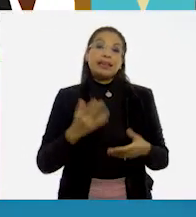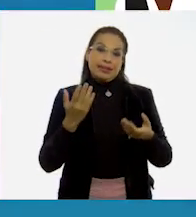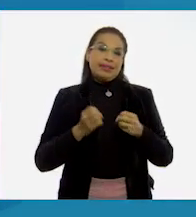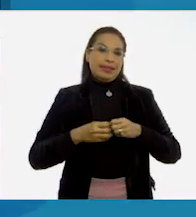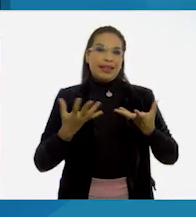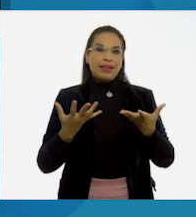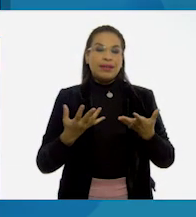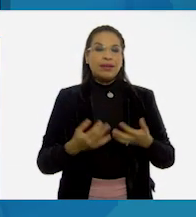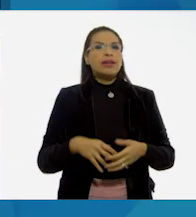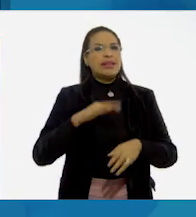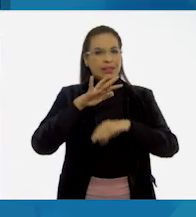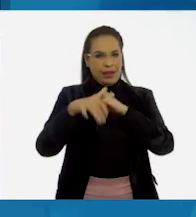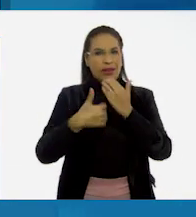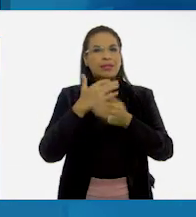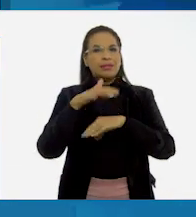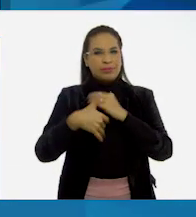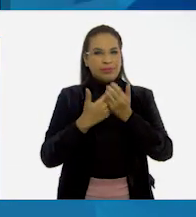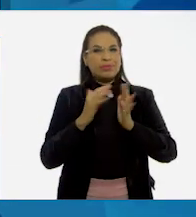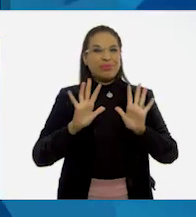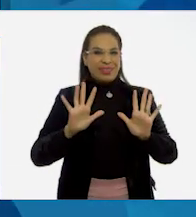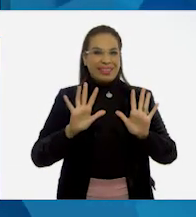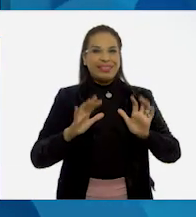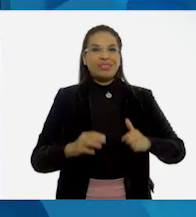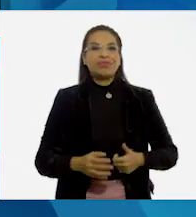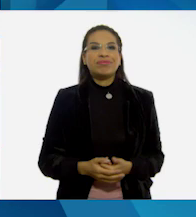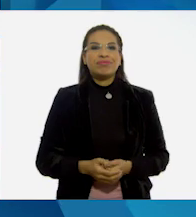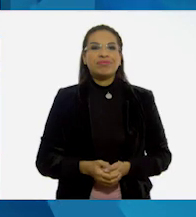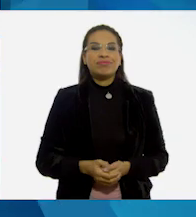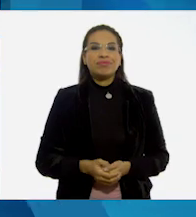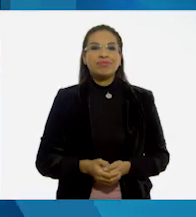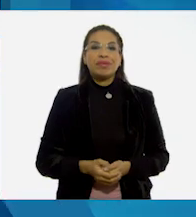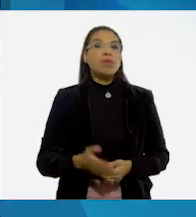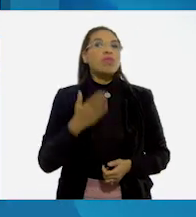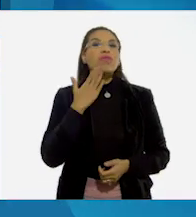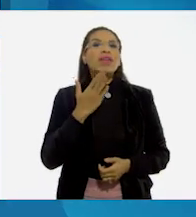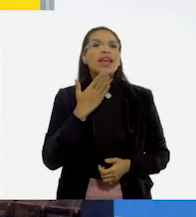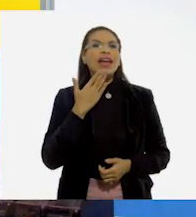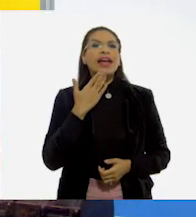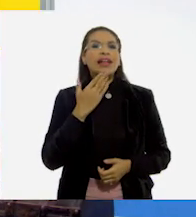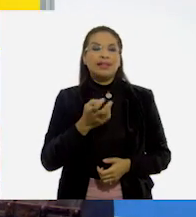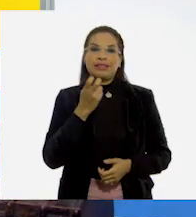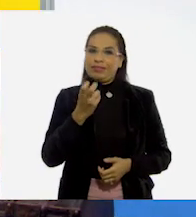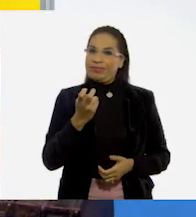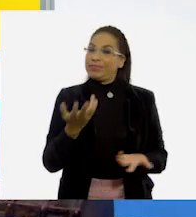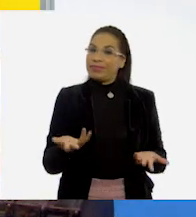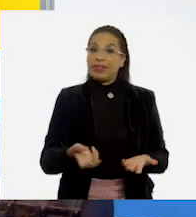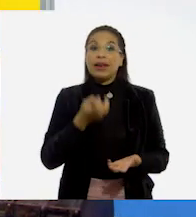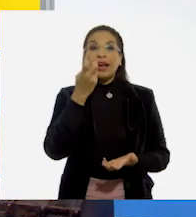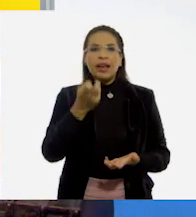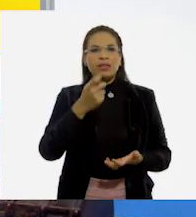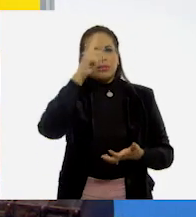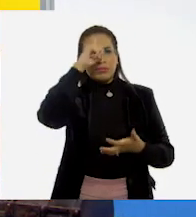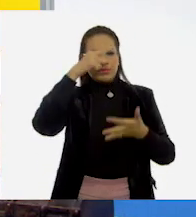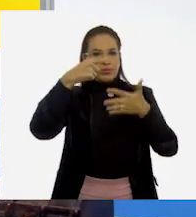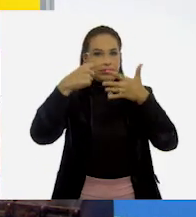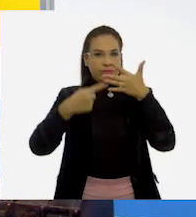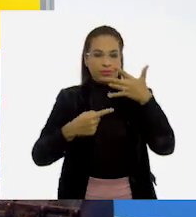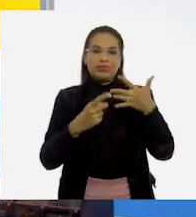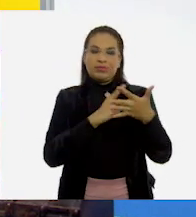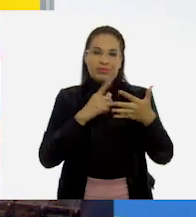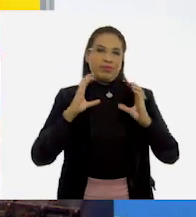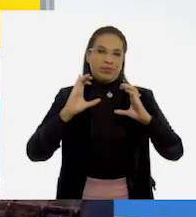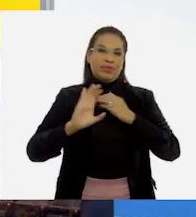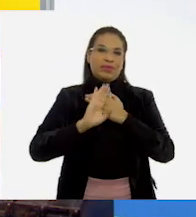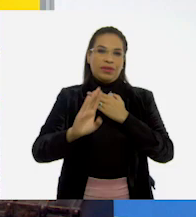por supuesto, lavarse las manos. Muy bien, Raulito. Exactamente. Esas son las medidas esenciales de